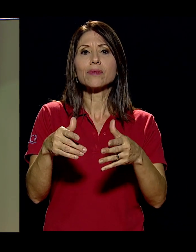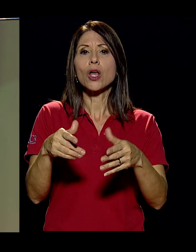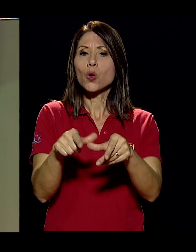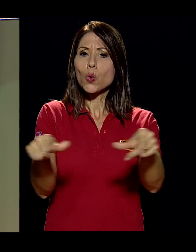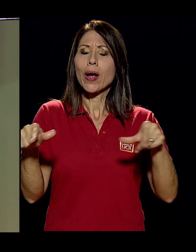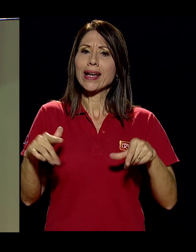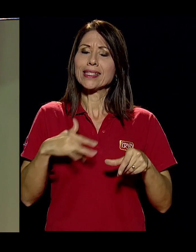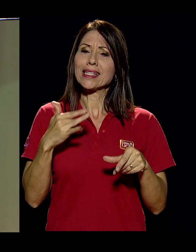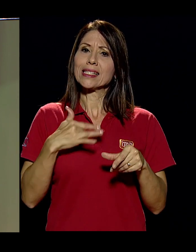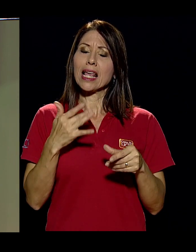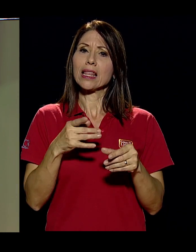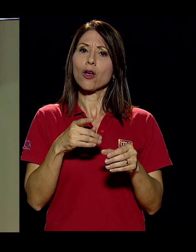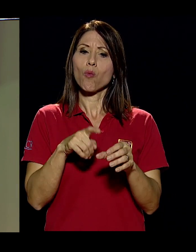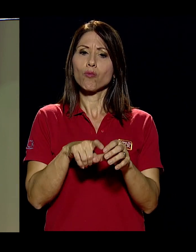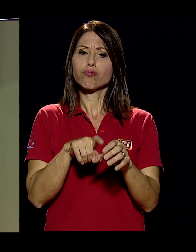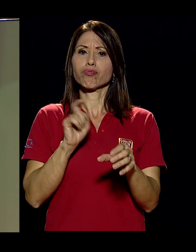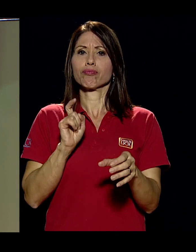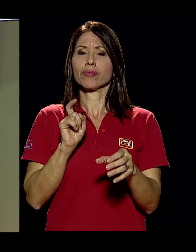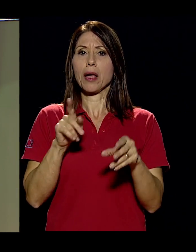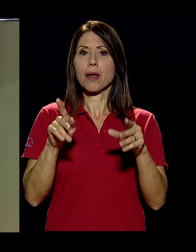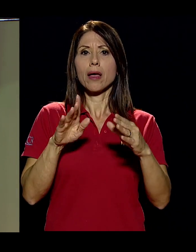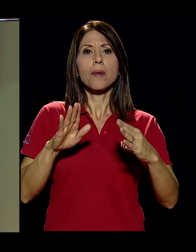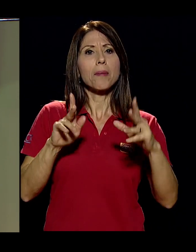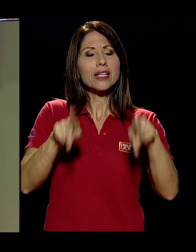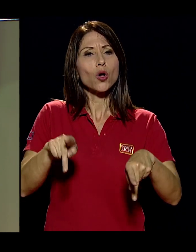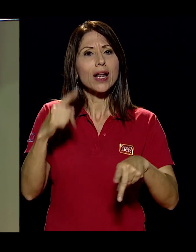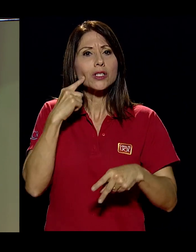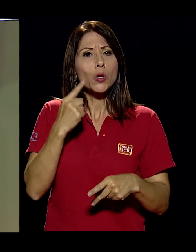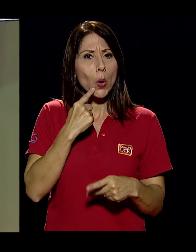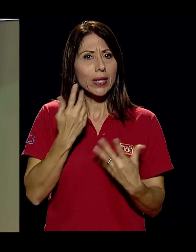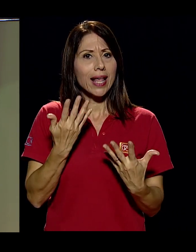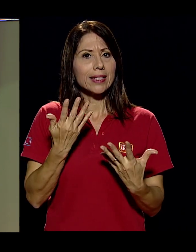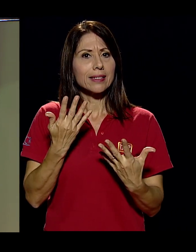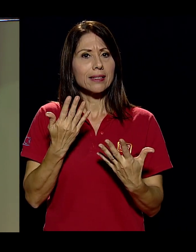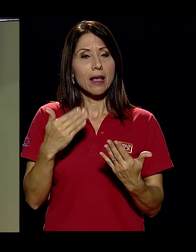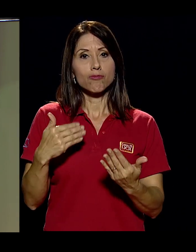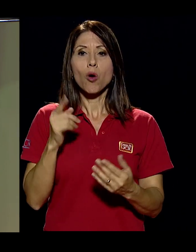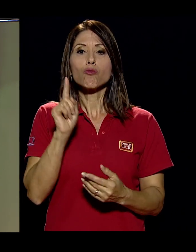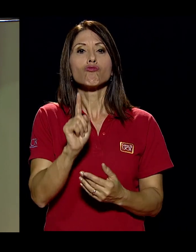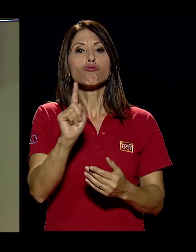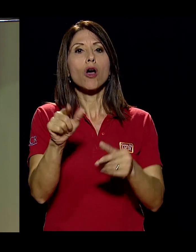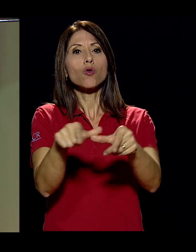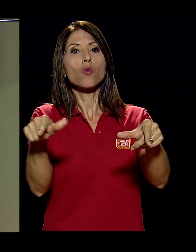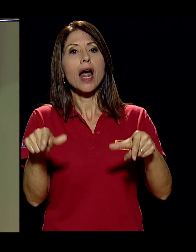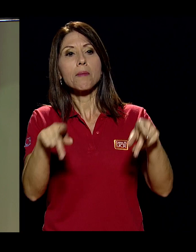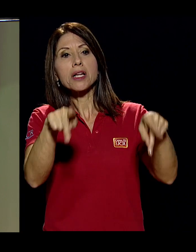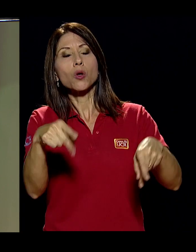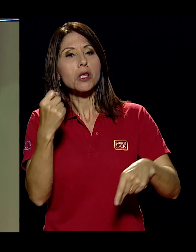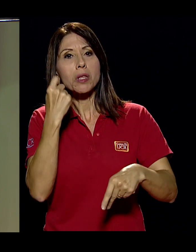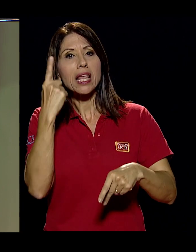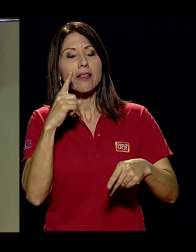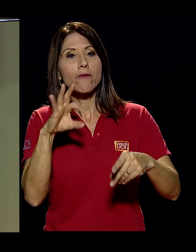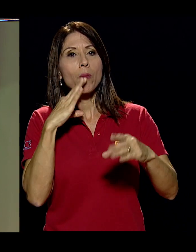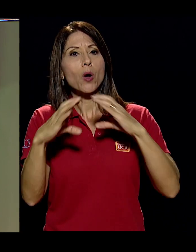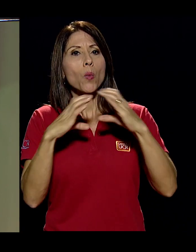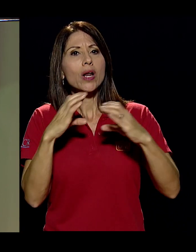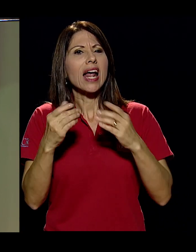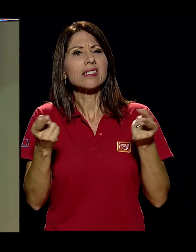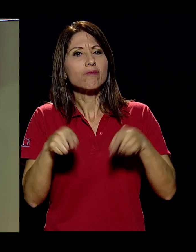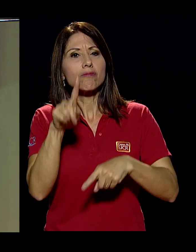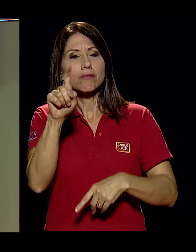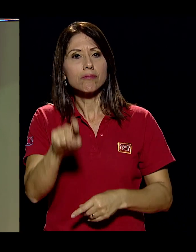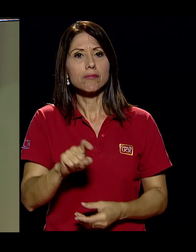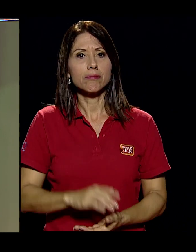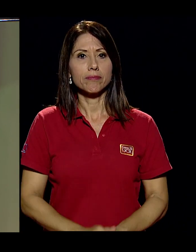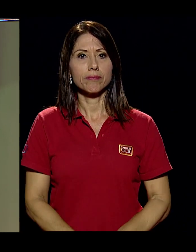espacios de exclusión, don Ronald, que enfrentan las personas sordas cuando llegan a un lugar y las personas no le entienden su forma de